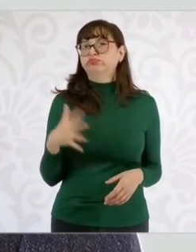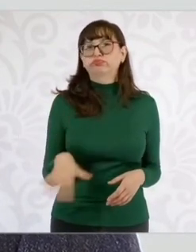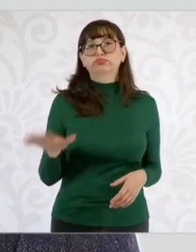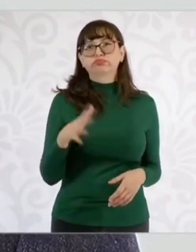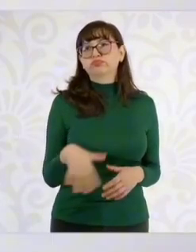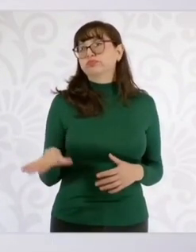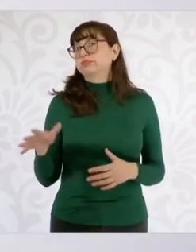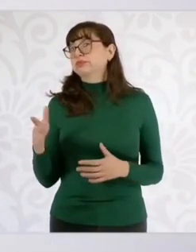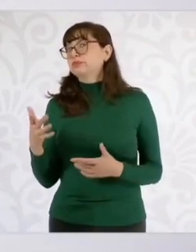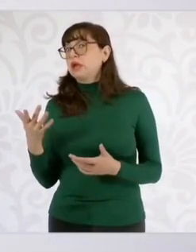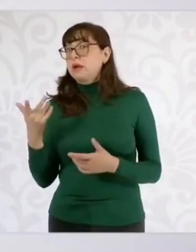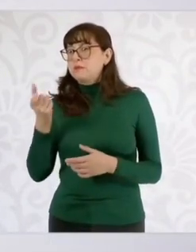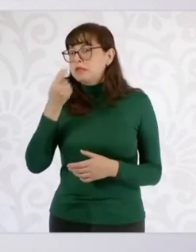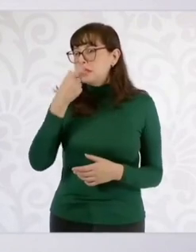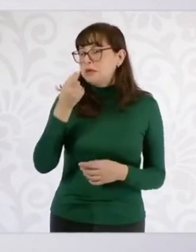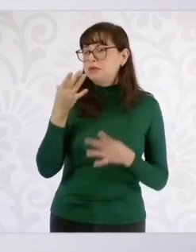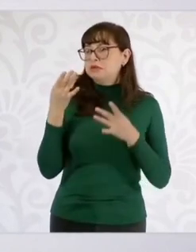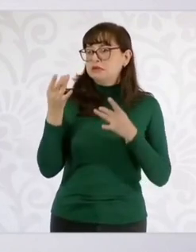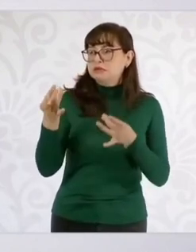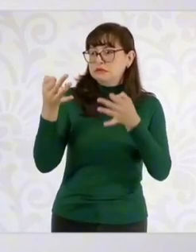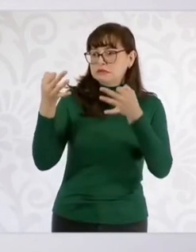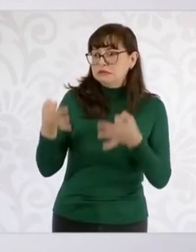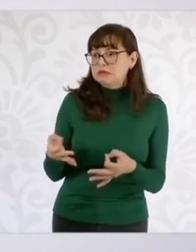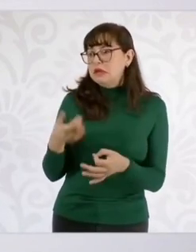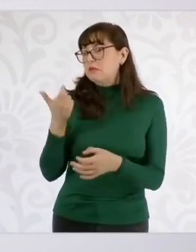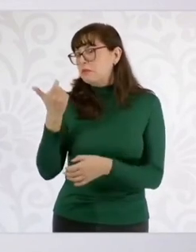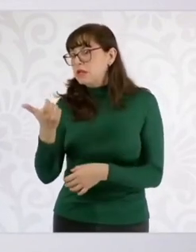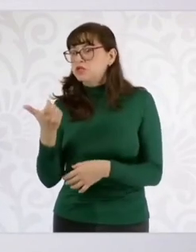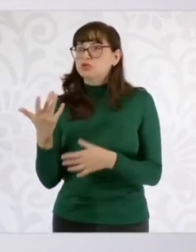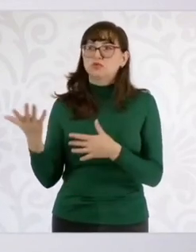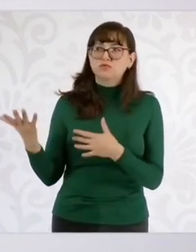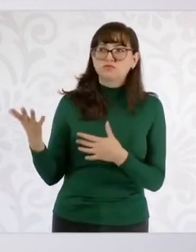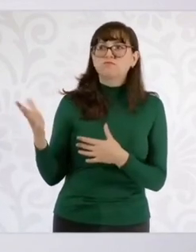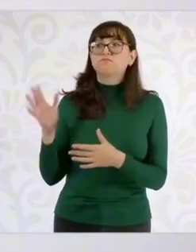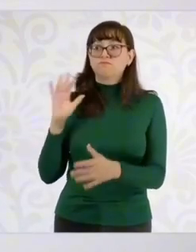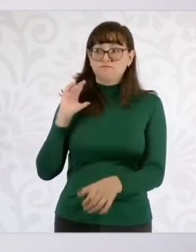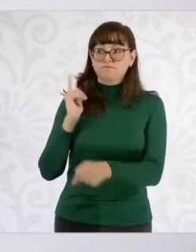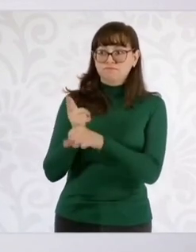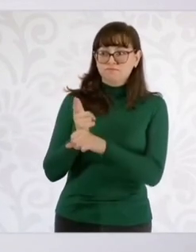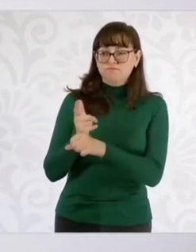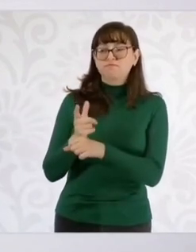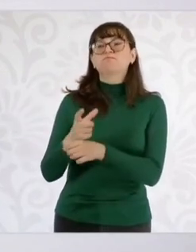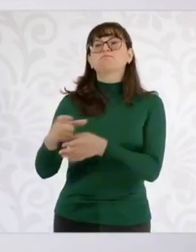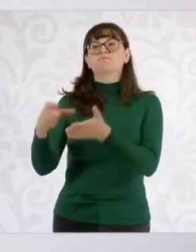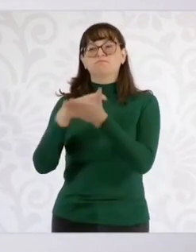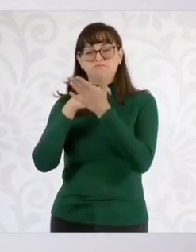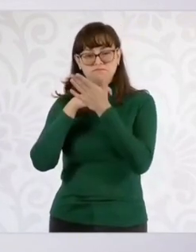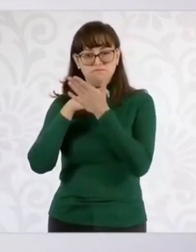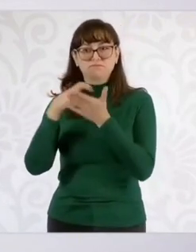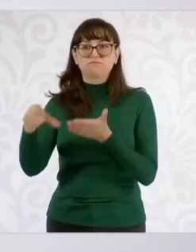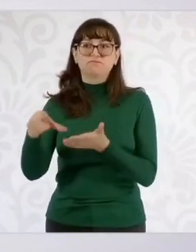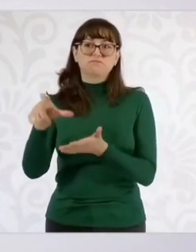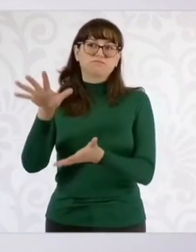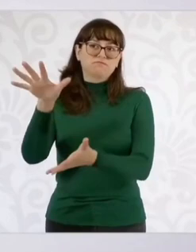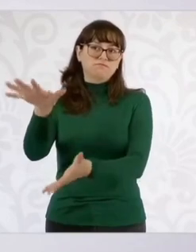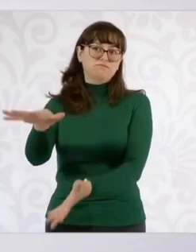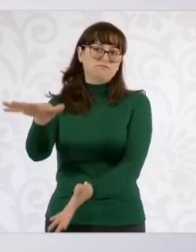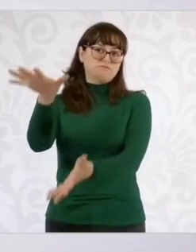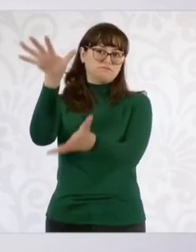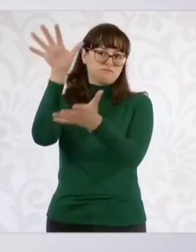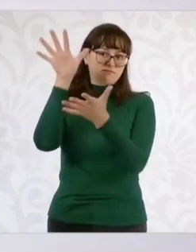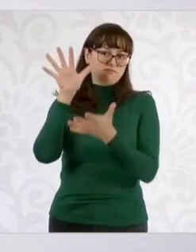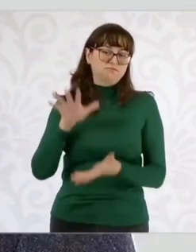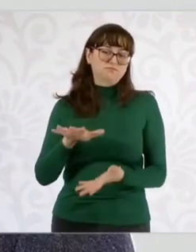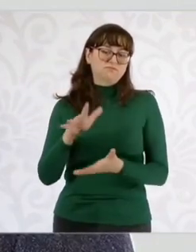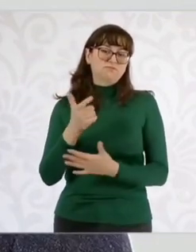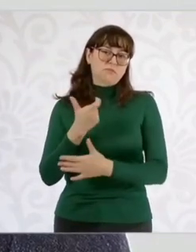de calidad, de eficiencia y de precio. Y finalmente, las instituciones suscriben ya los contratos y reciben los insumos para